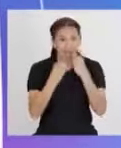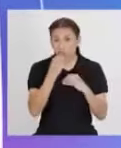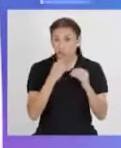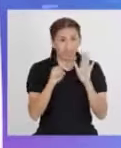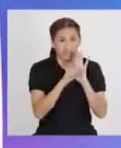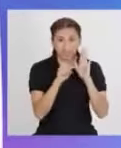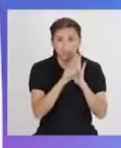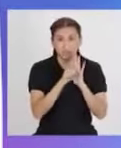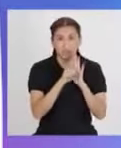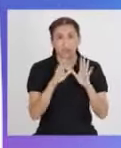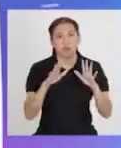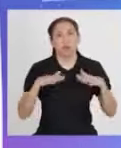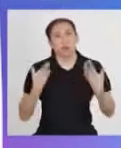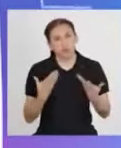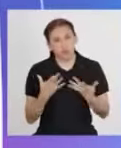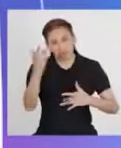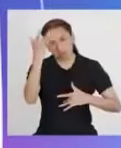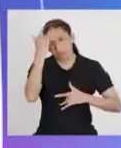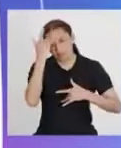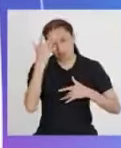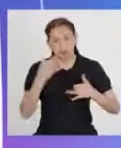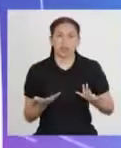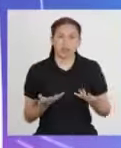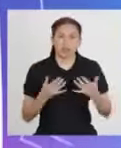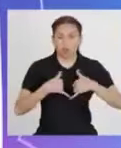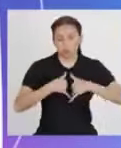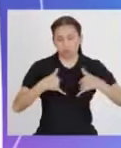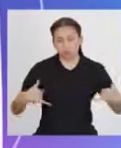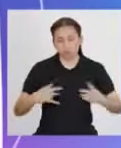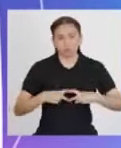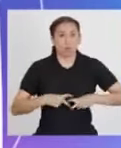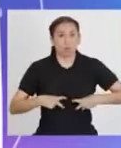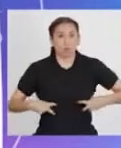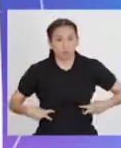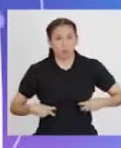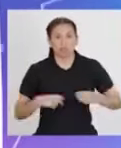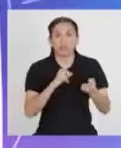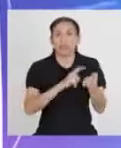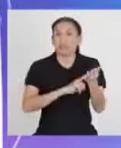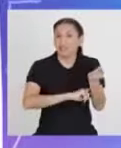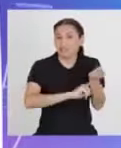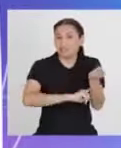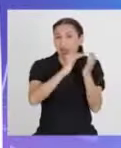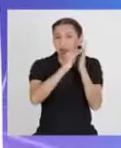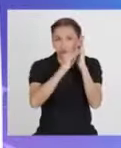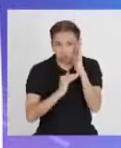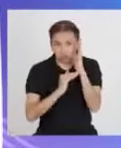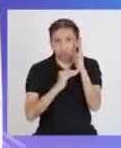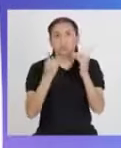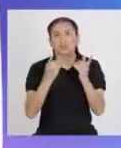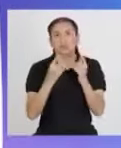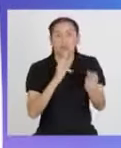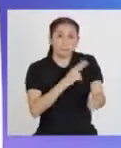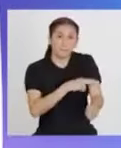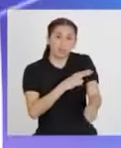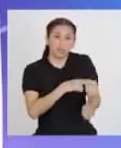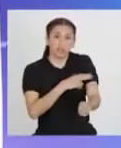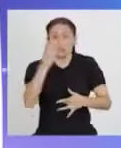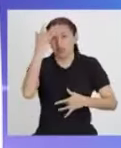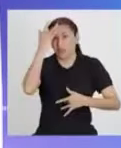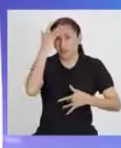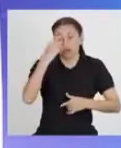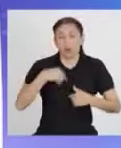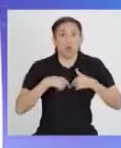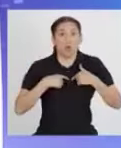nutrición, se originan enfermedades como la obesidad, la desnutrición, la anemia, la hipertensión, las